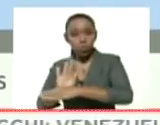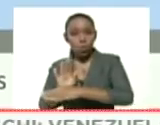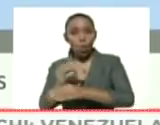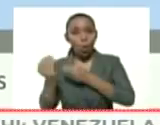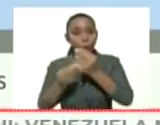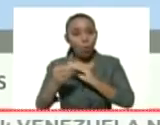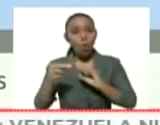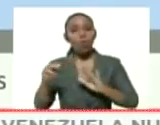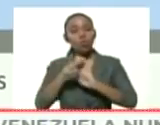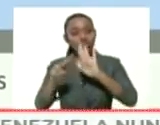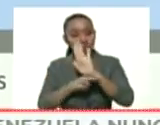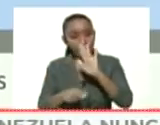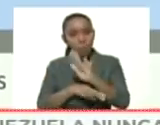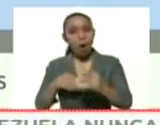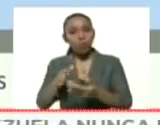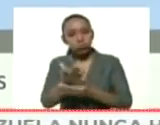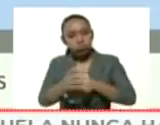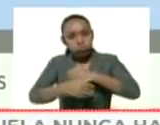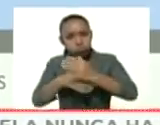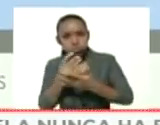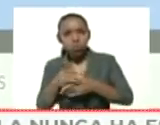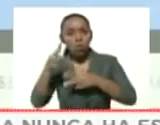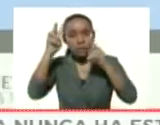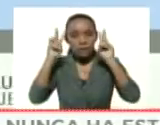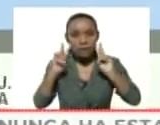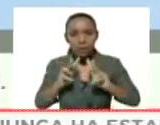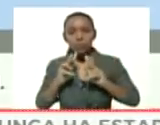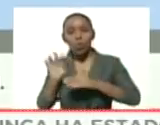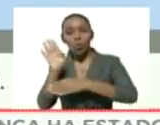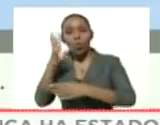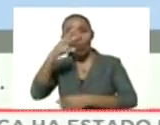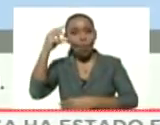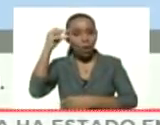las medidas de higiene, la cuarentena social y colectiva.